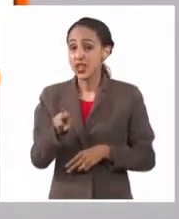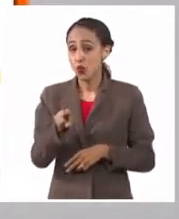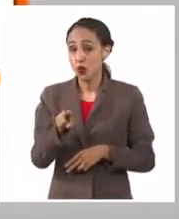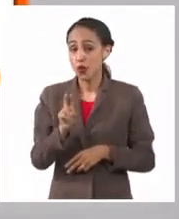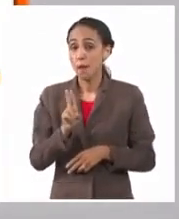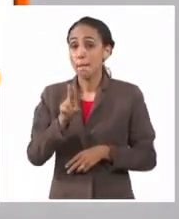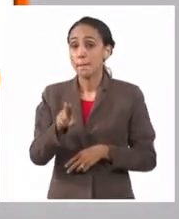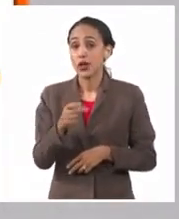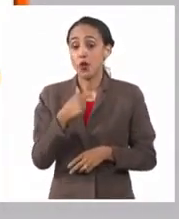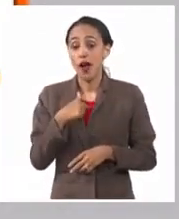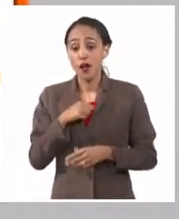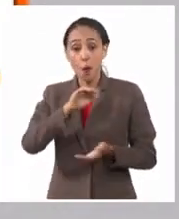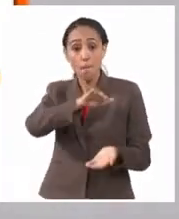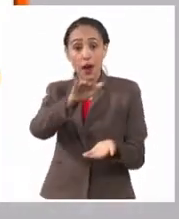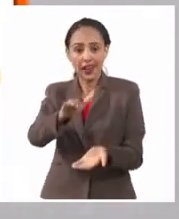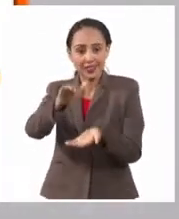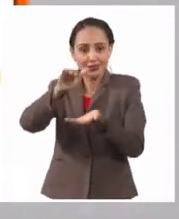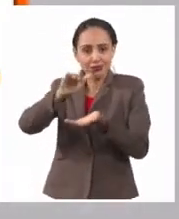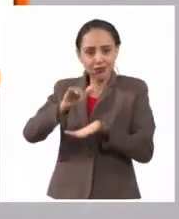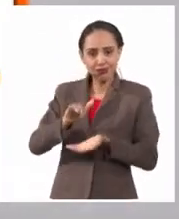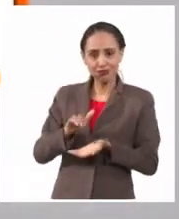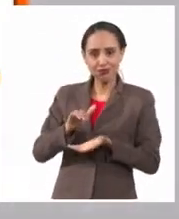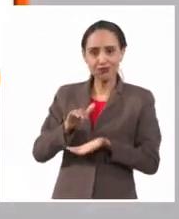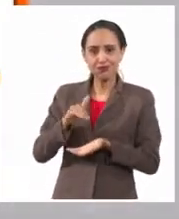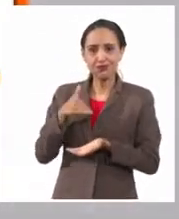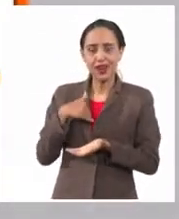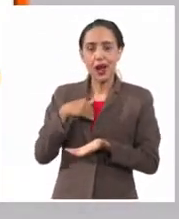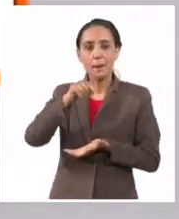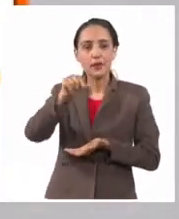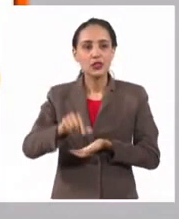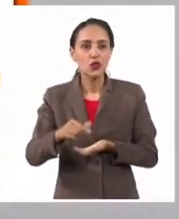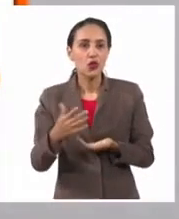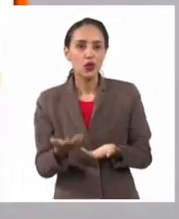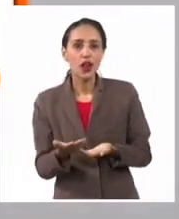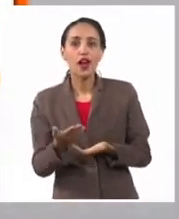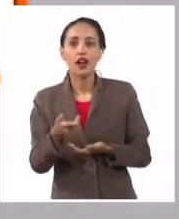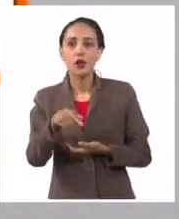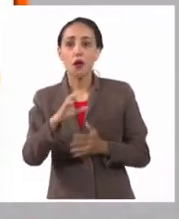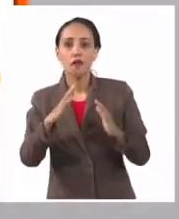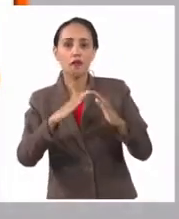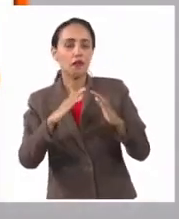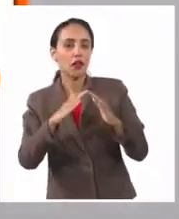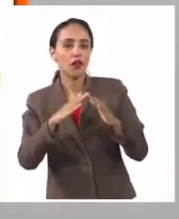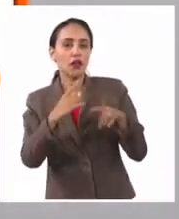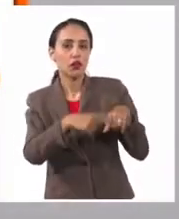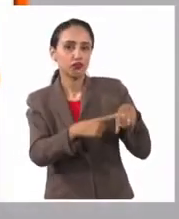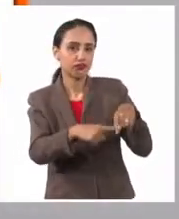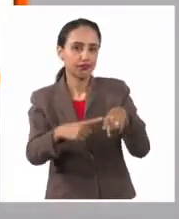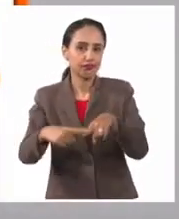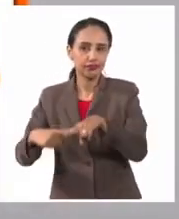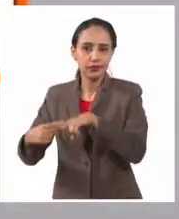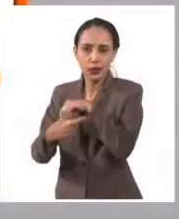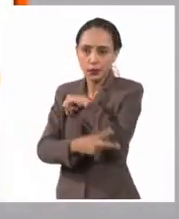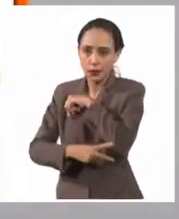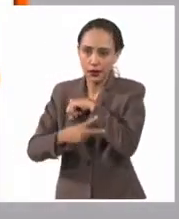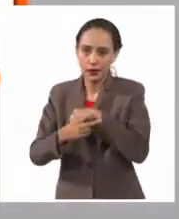se reciben desde el exterior por personas que están residiendo en el territorio